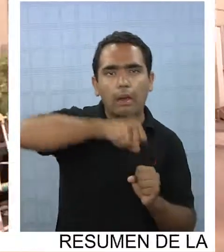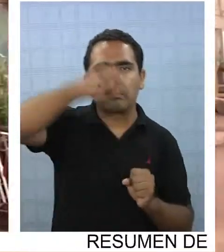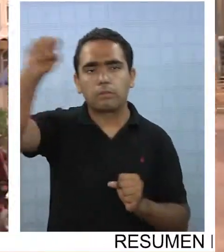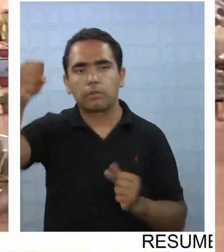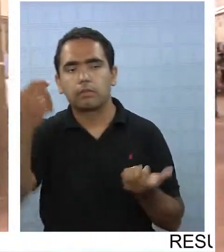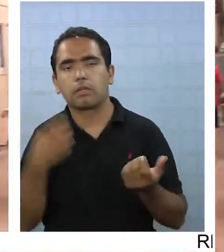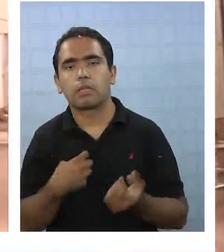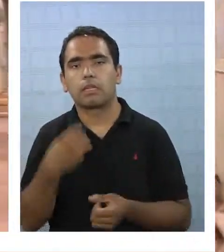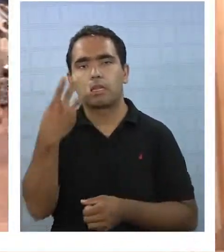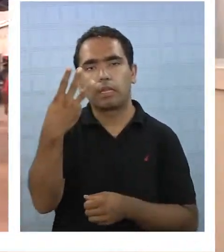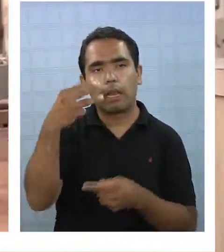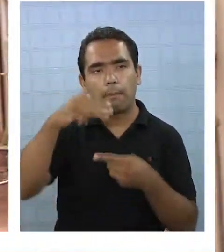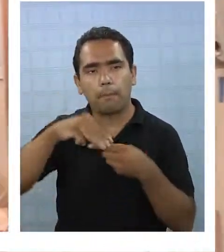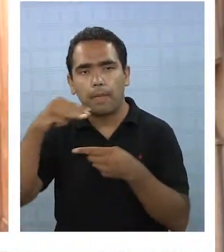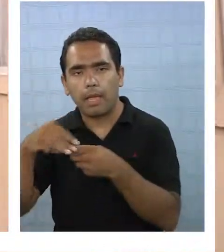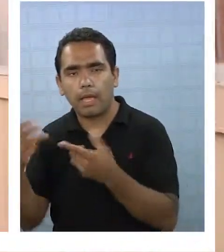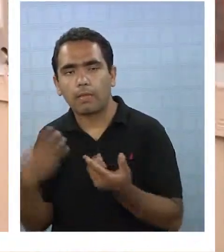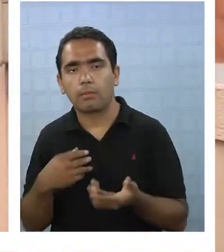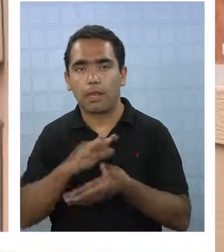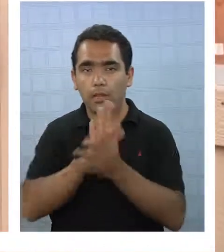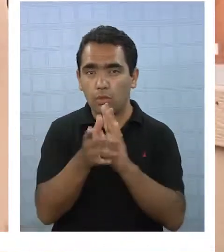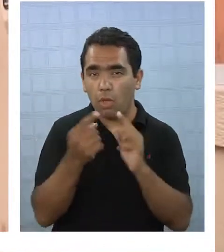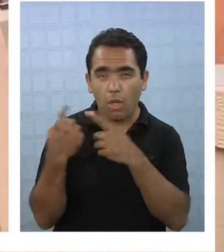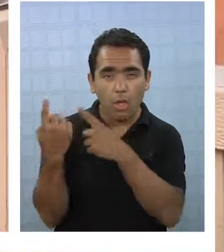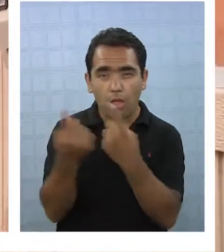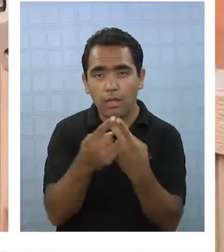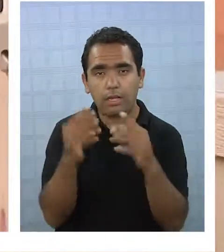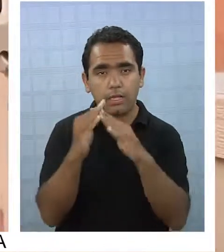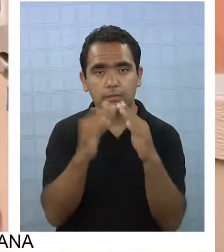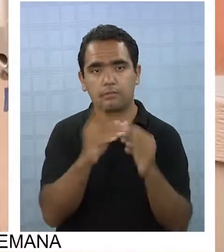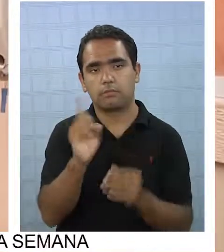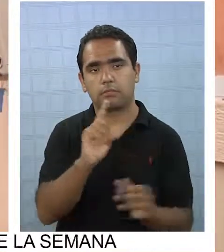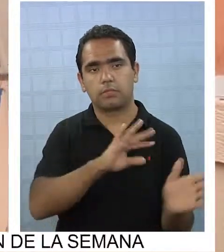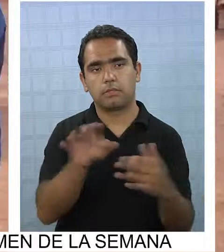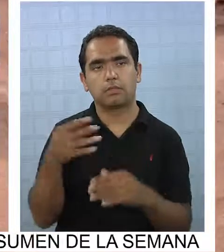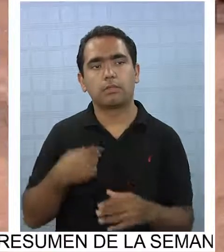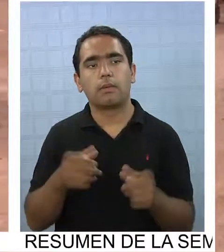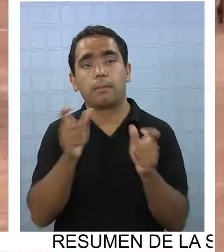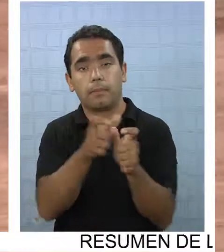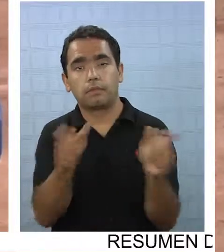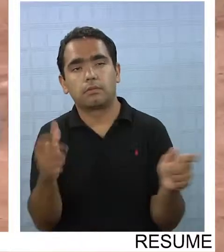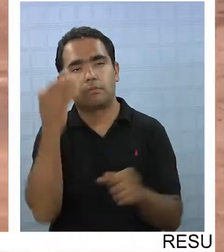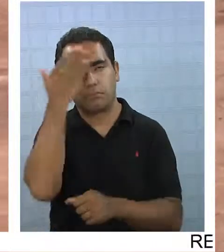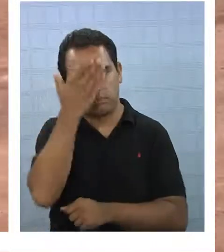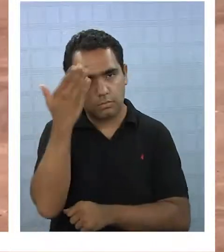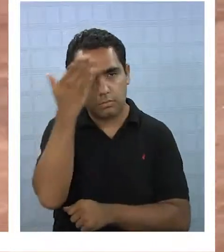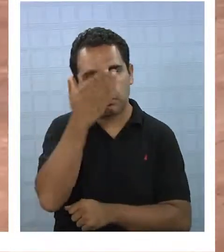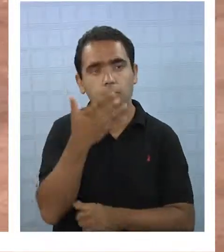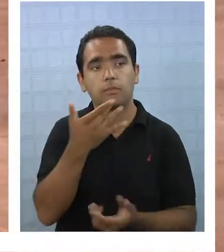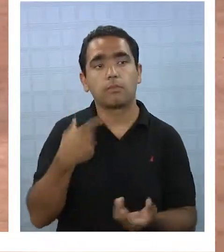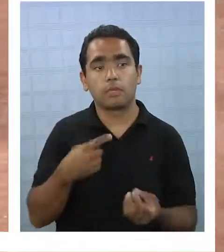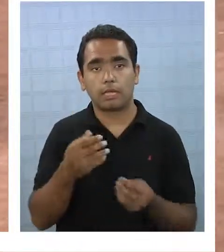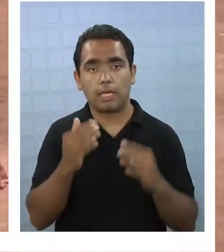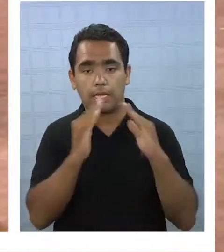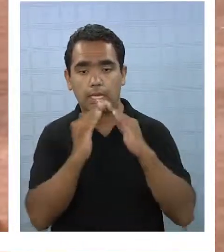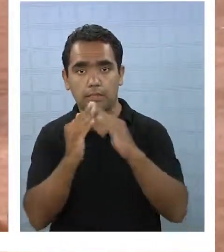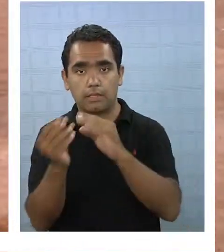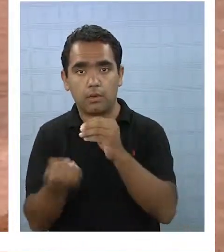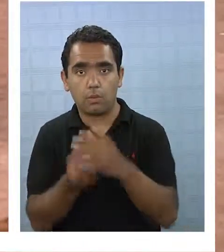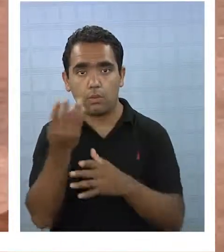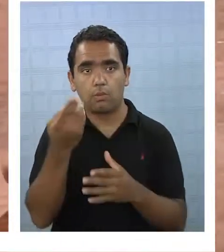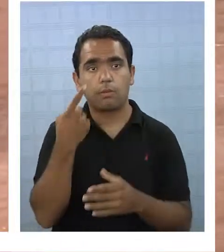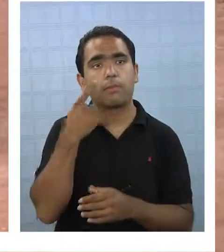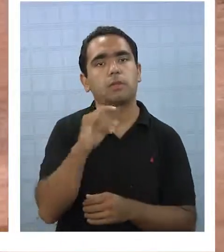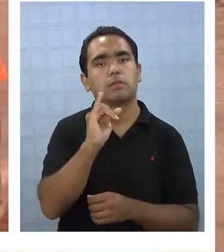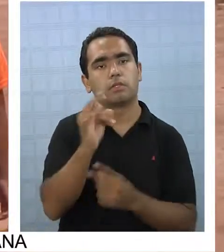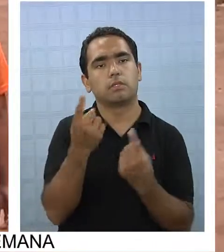casa, pero no para todas las casas, no alcanza para todas. Vecinos del sector están preocupados, puesto que a pesar de que las viviendas son nuevas, sí necesitan